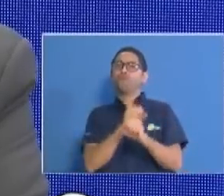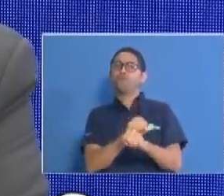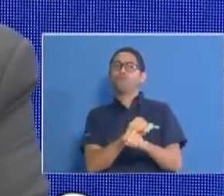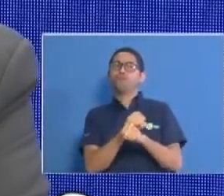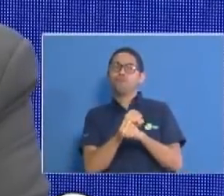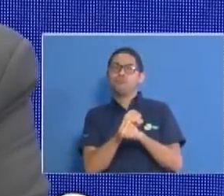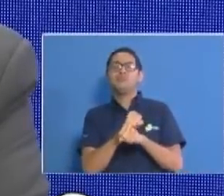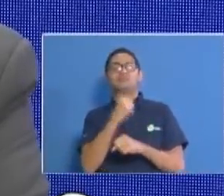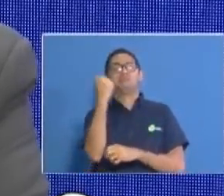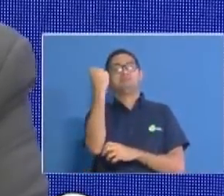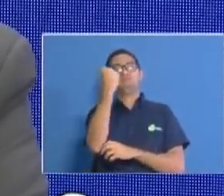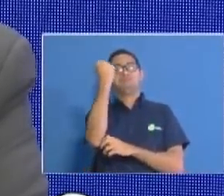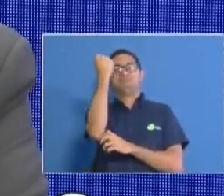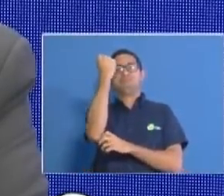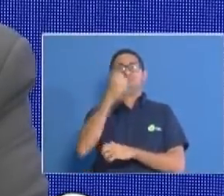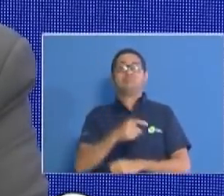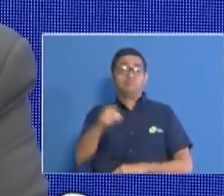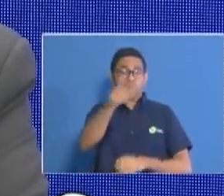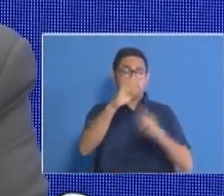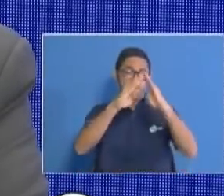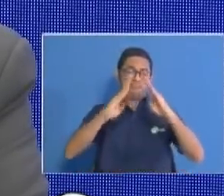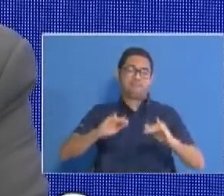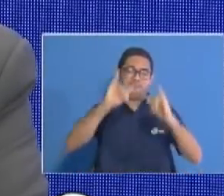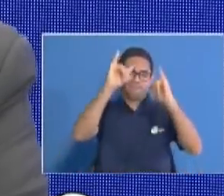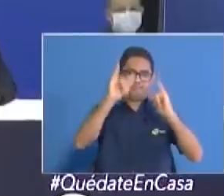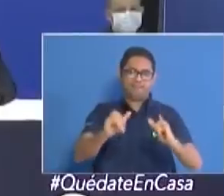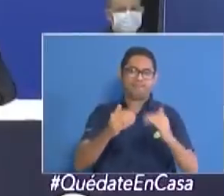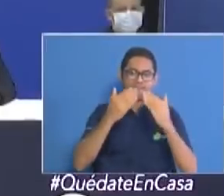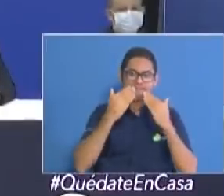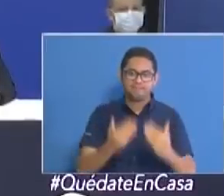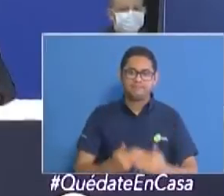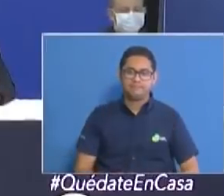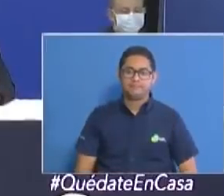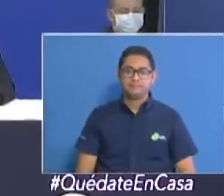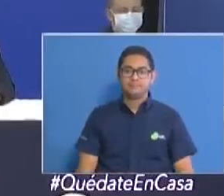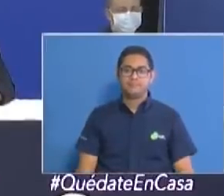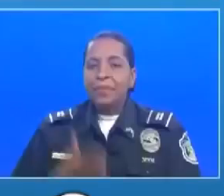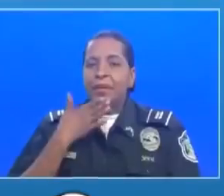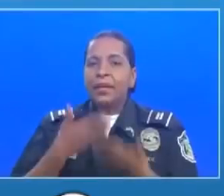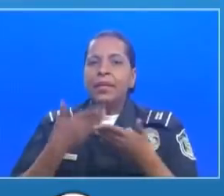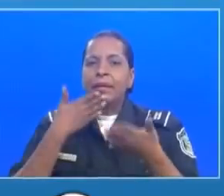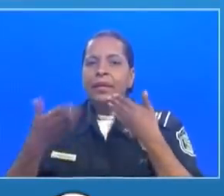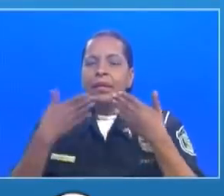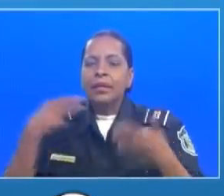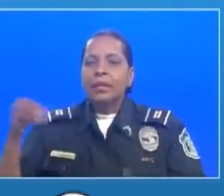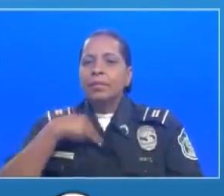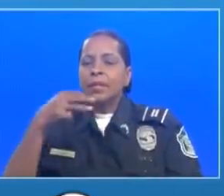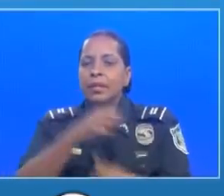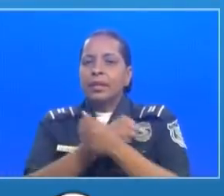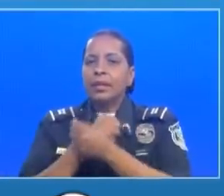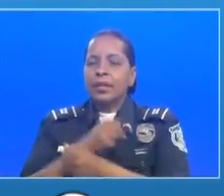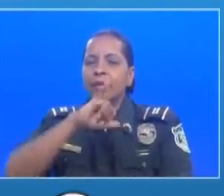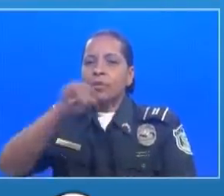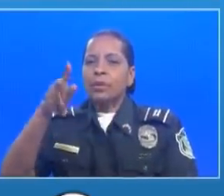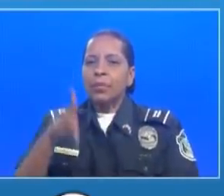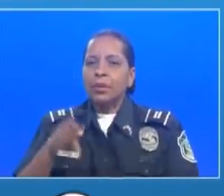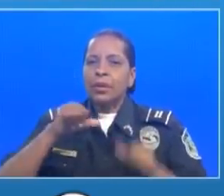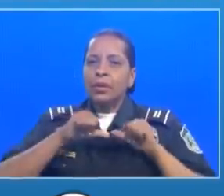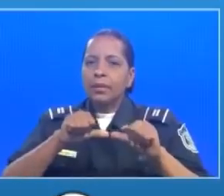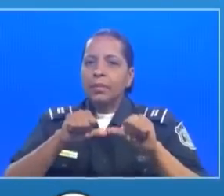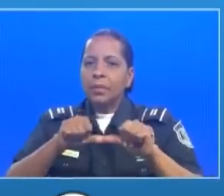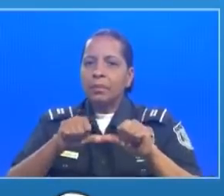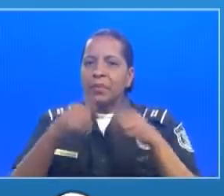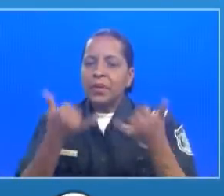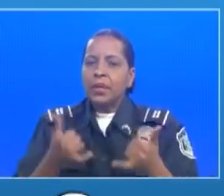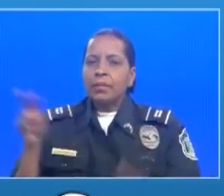esta batalla quédate en casa gracias agradecemos al señor ministro por su intervención y ahora continuamos con